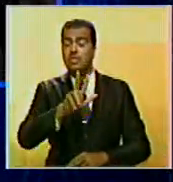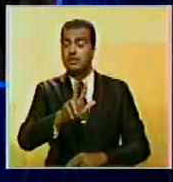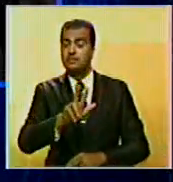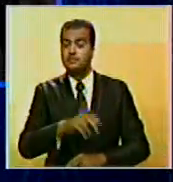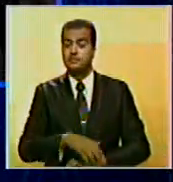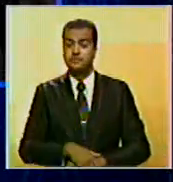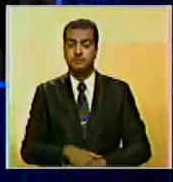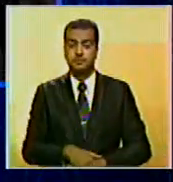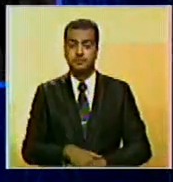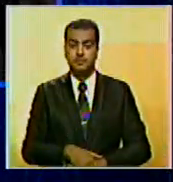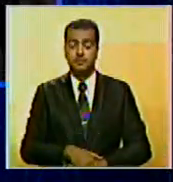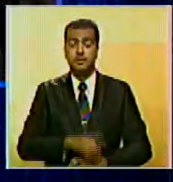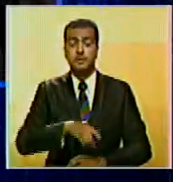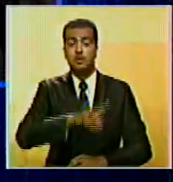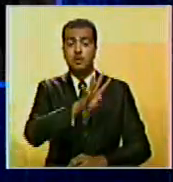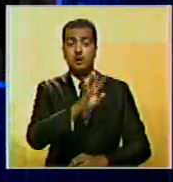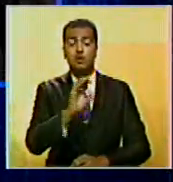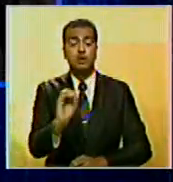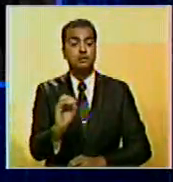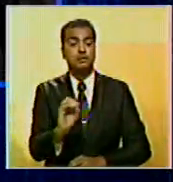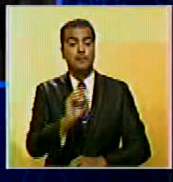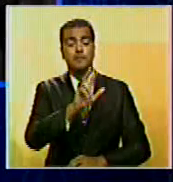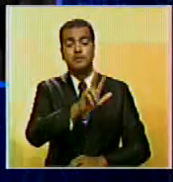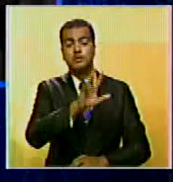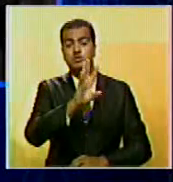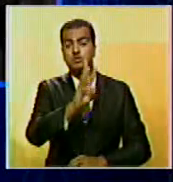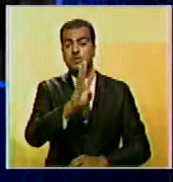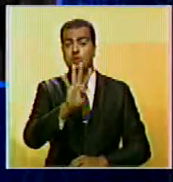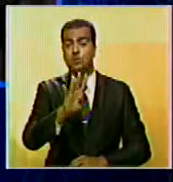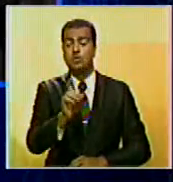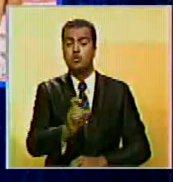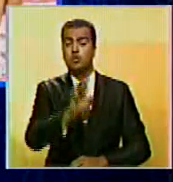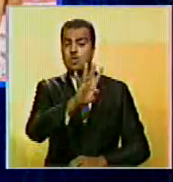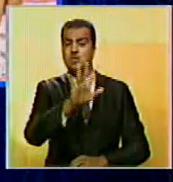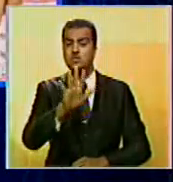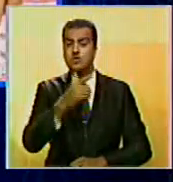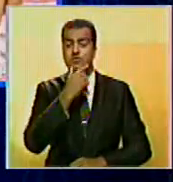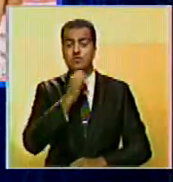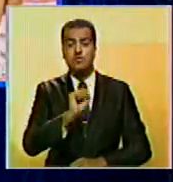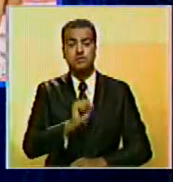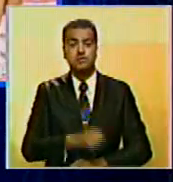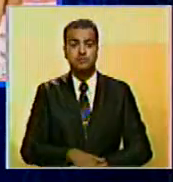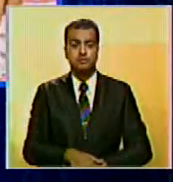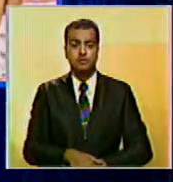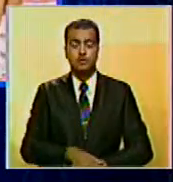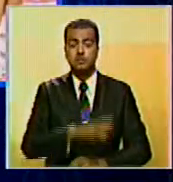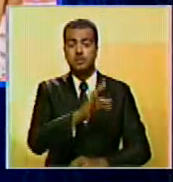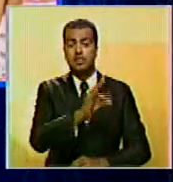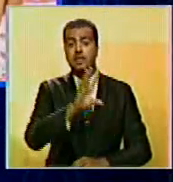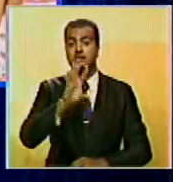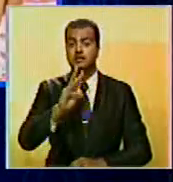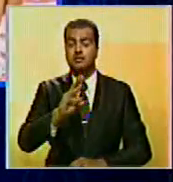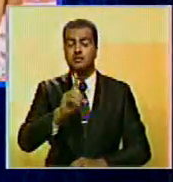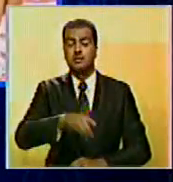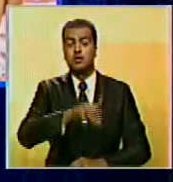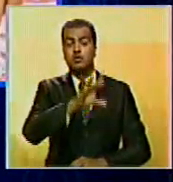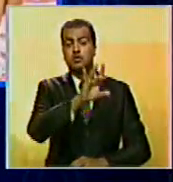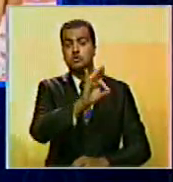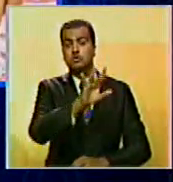,36 bolívares, los de 40 unidades 364,45 bolívares y los de 76 unidades